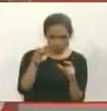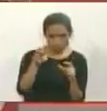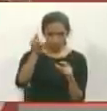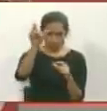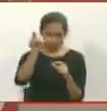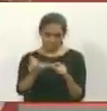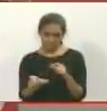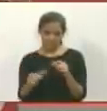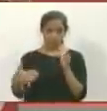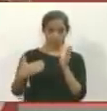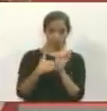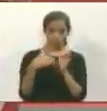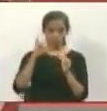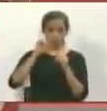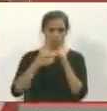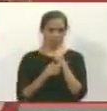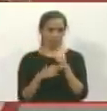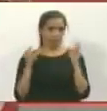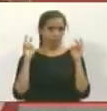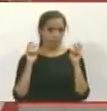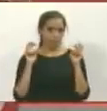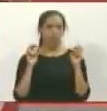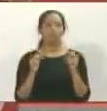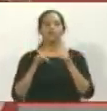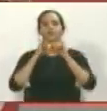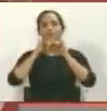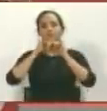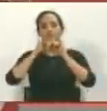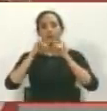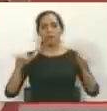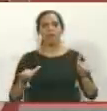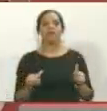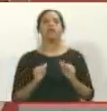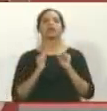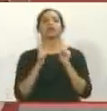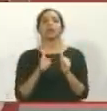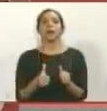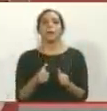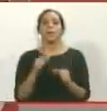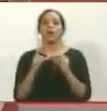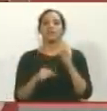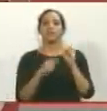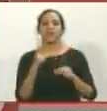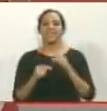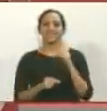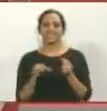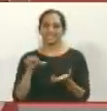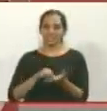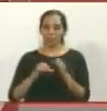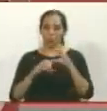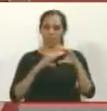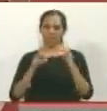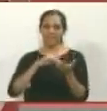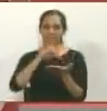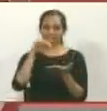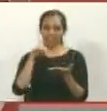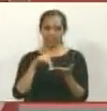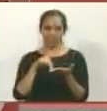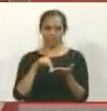en contra de Juanito Limaña fue difundida inicialmente por la cuenta Twitter del Centro de Comunicación Nacional